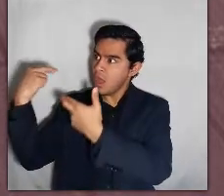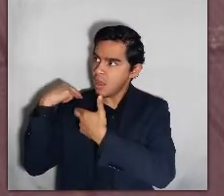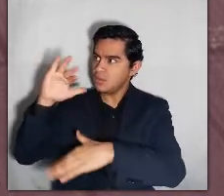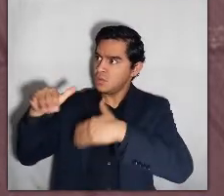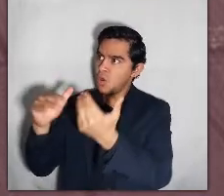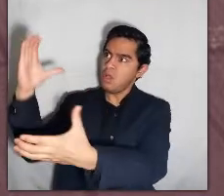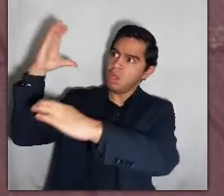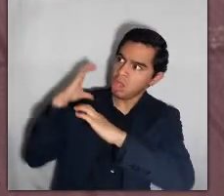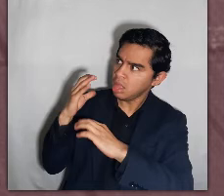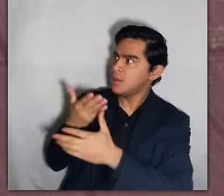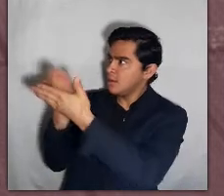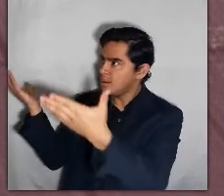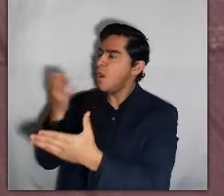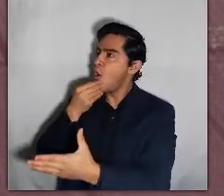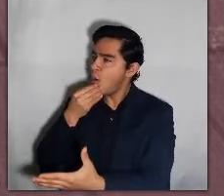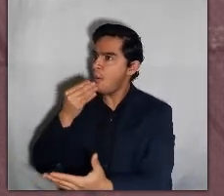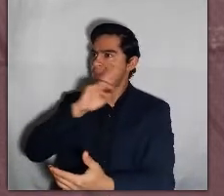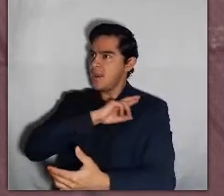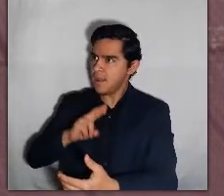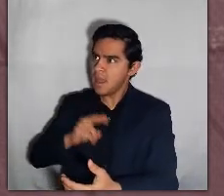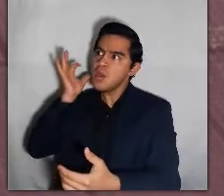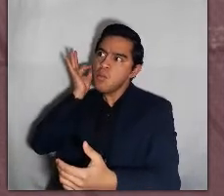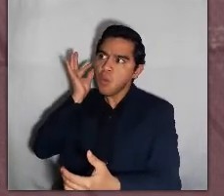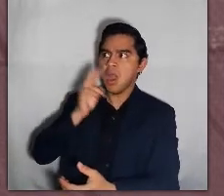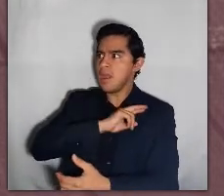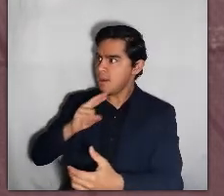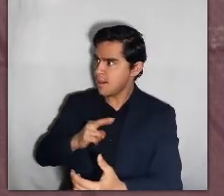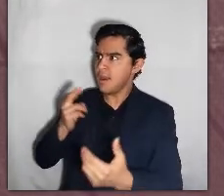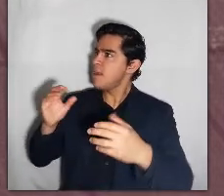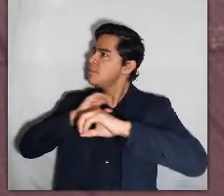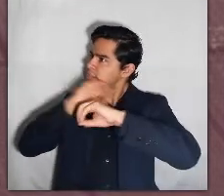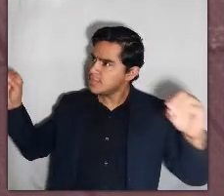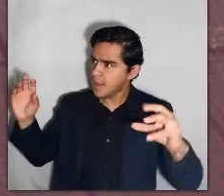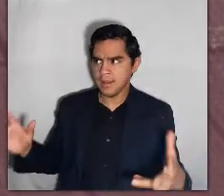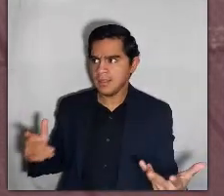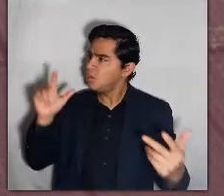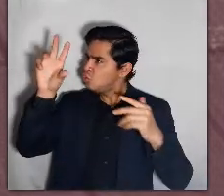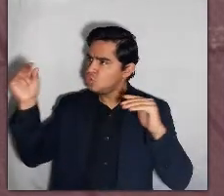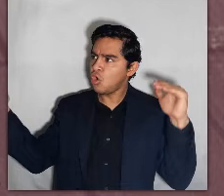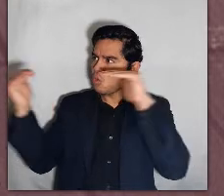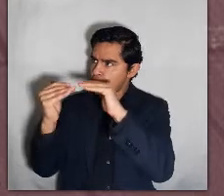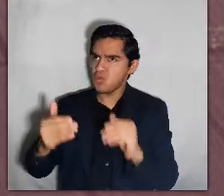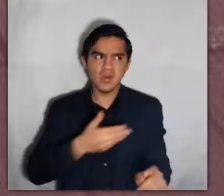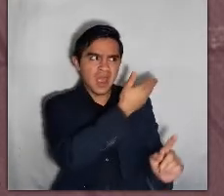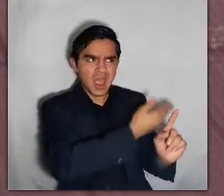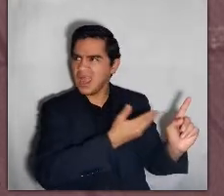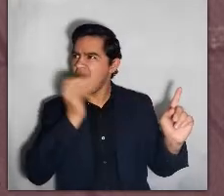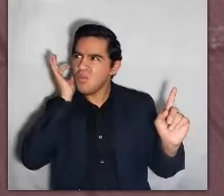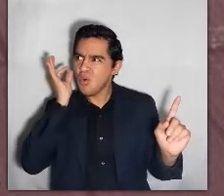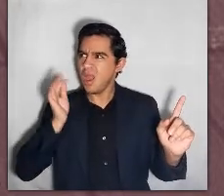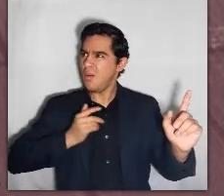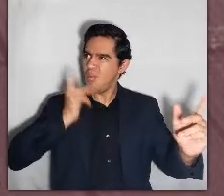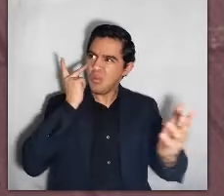justo que yo cargue con todo mientras la reina y el rey van con las manos vacías. No es justo, como tampoco